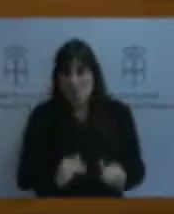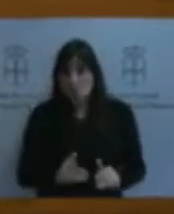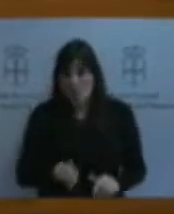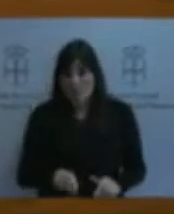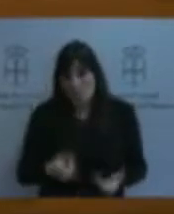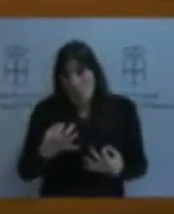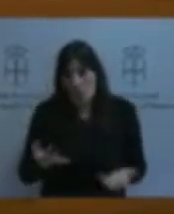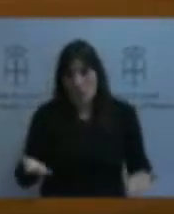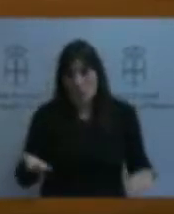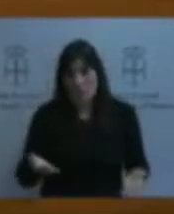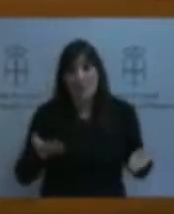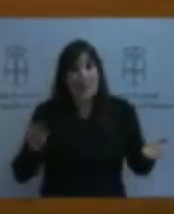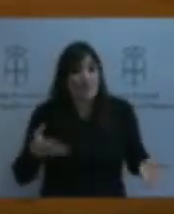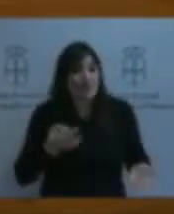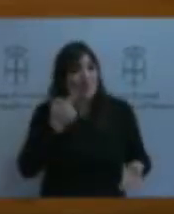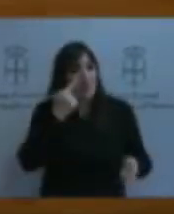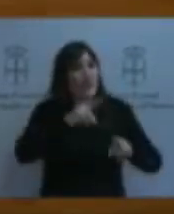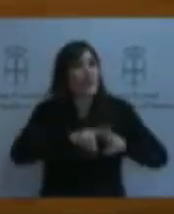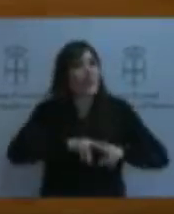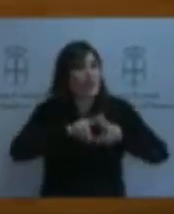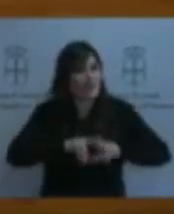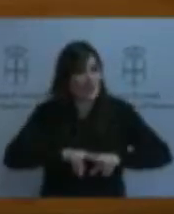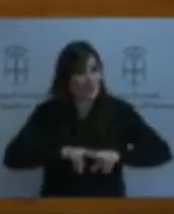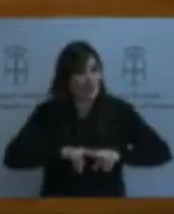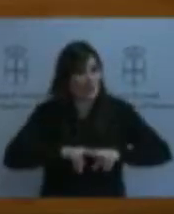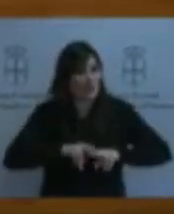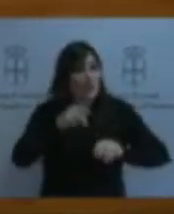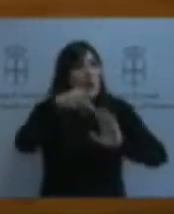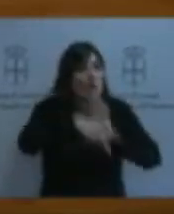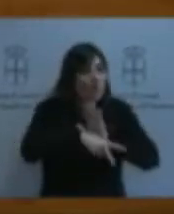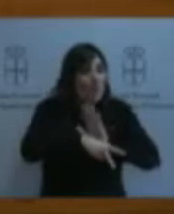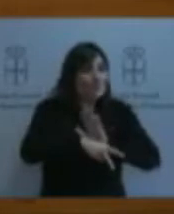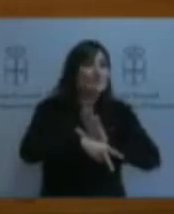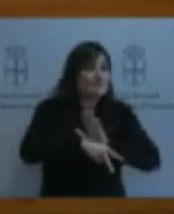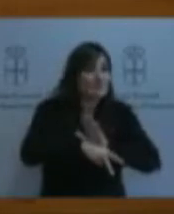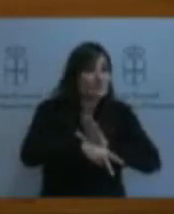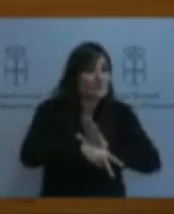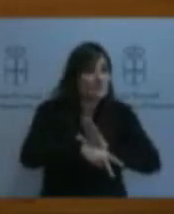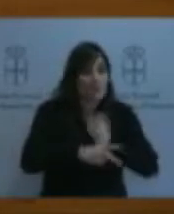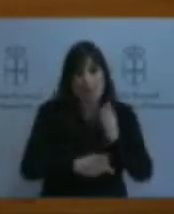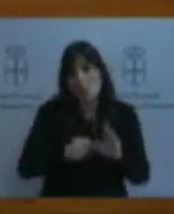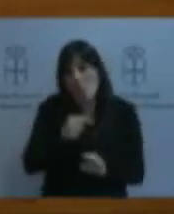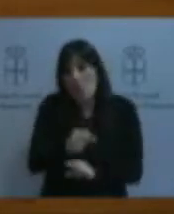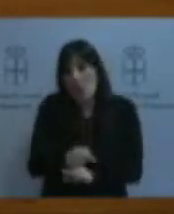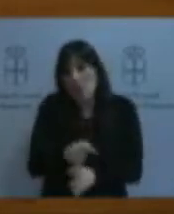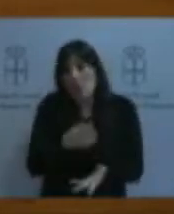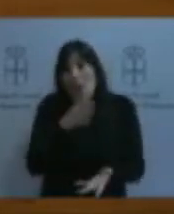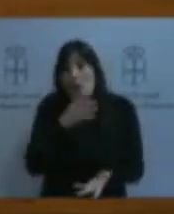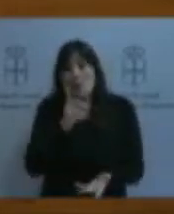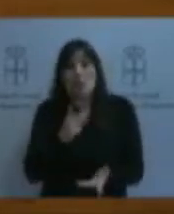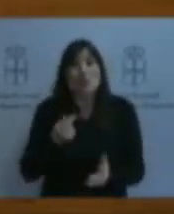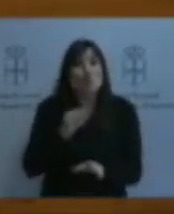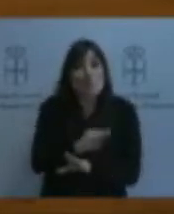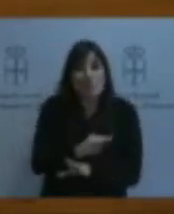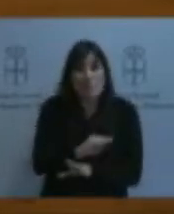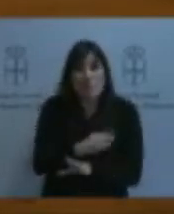esa normativa y obligará mismo a que solamente se subvencionan cuando existen 120 días de por medio.